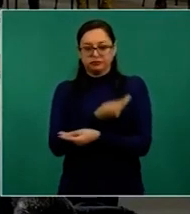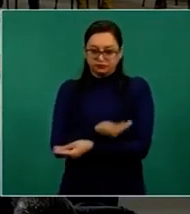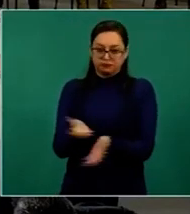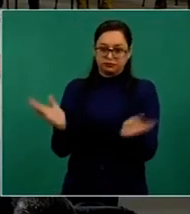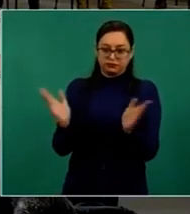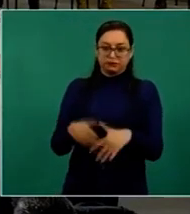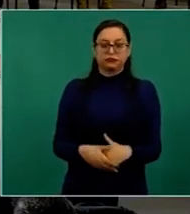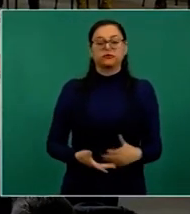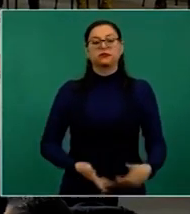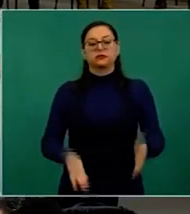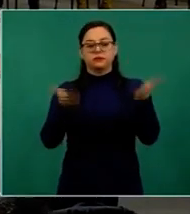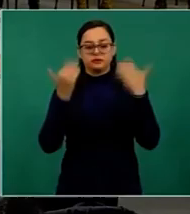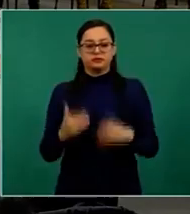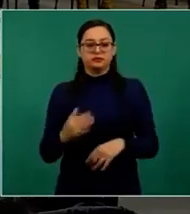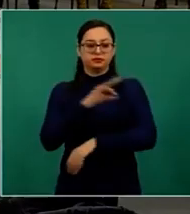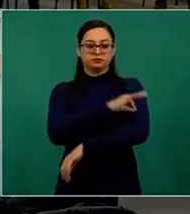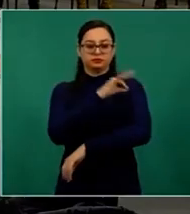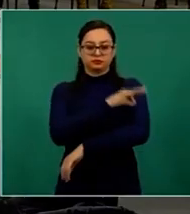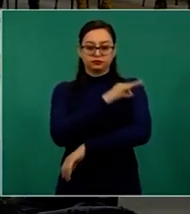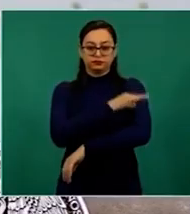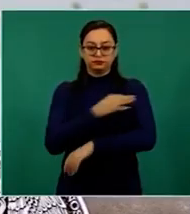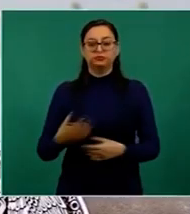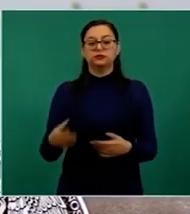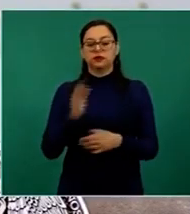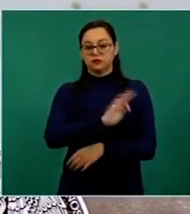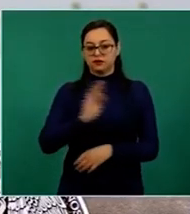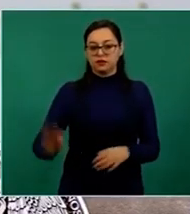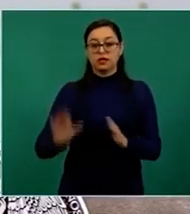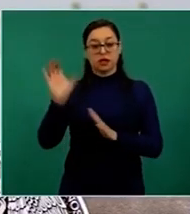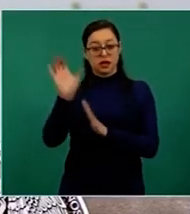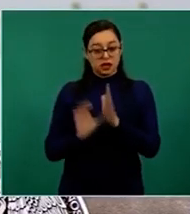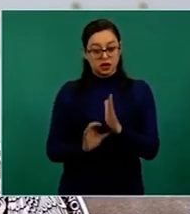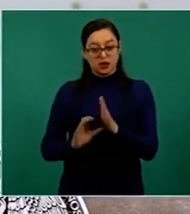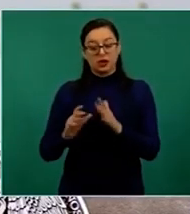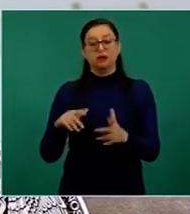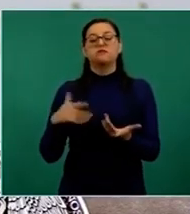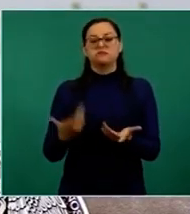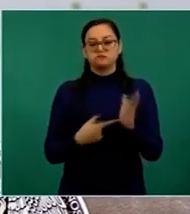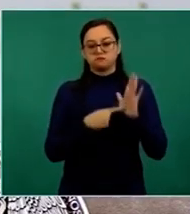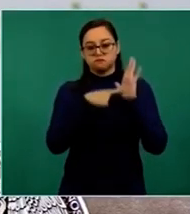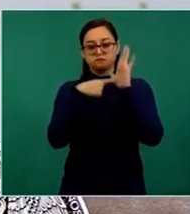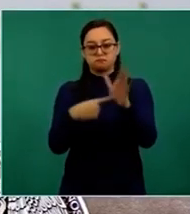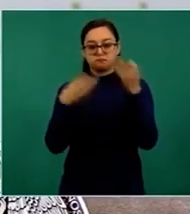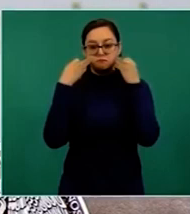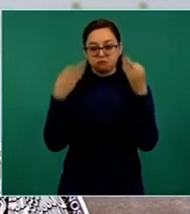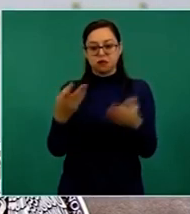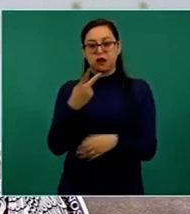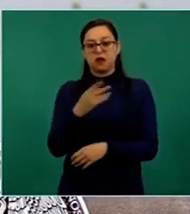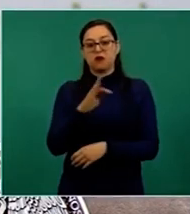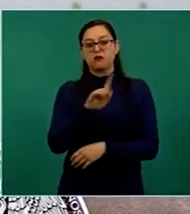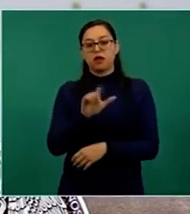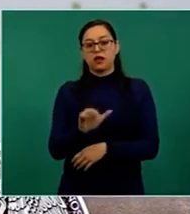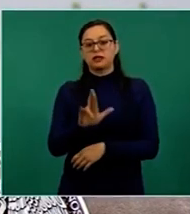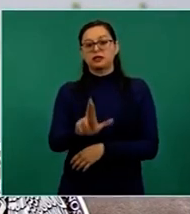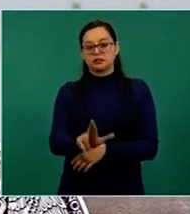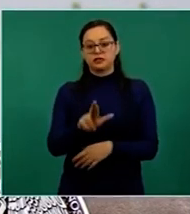la última es el calendario de vacunación, el que queremos hacer notar que, como habíamos anunciado, Pfizer estará haciendo